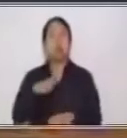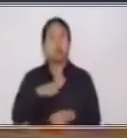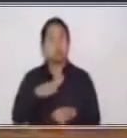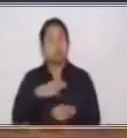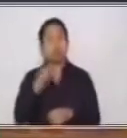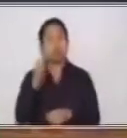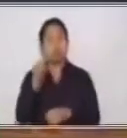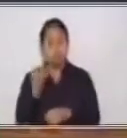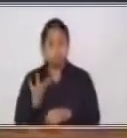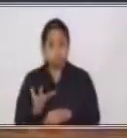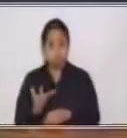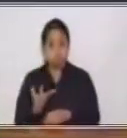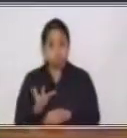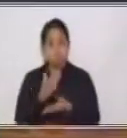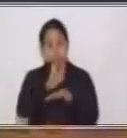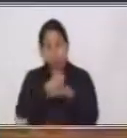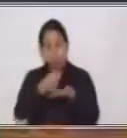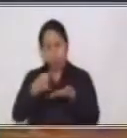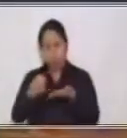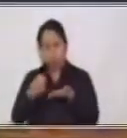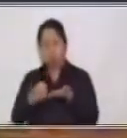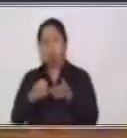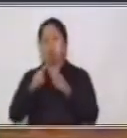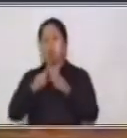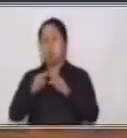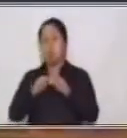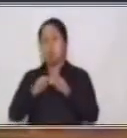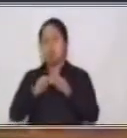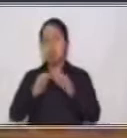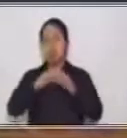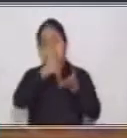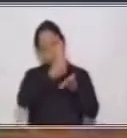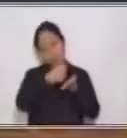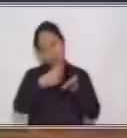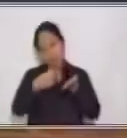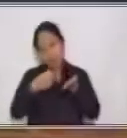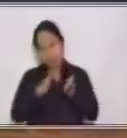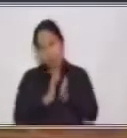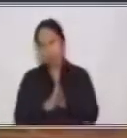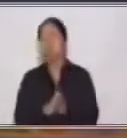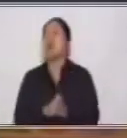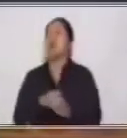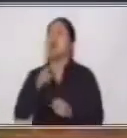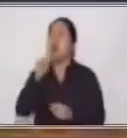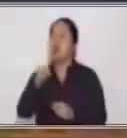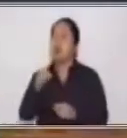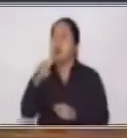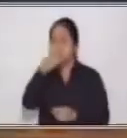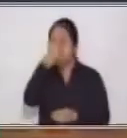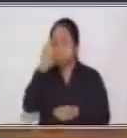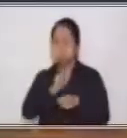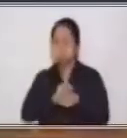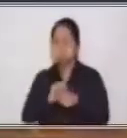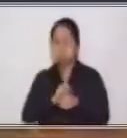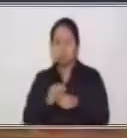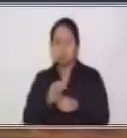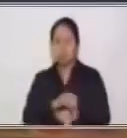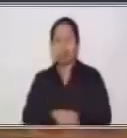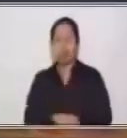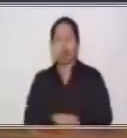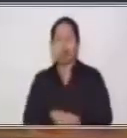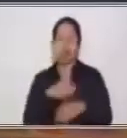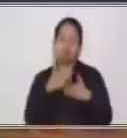a su posición para algunas multiplicaciones o divisiones que vamos a realizar durante el